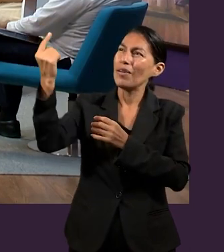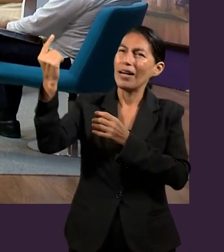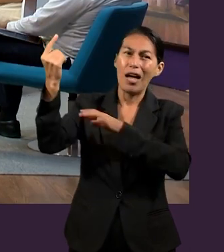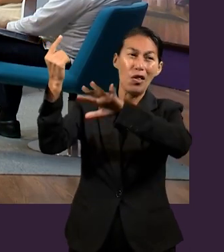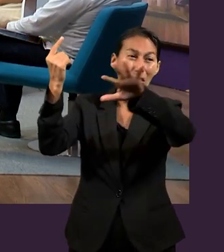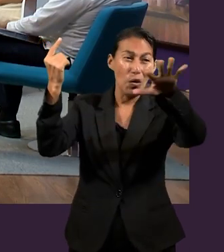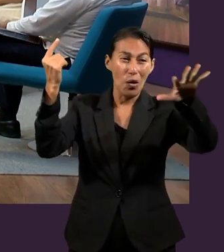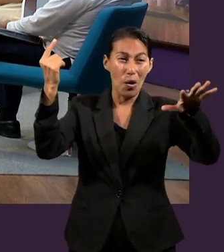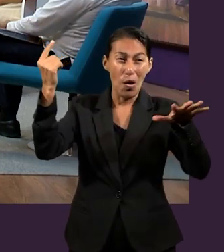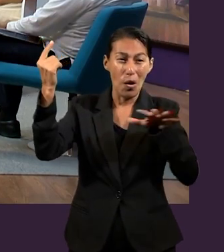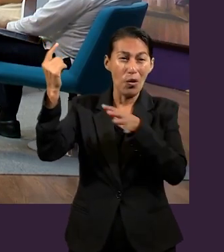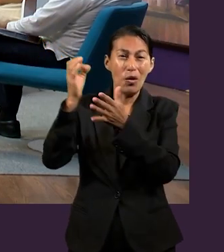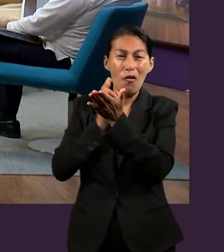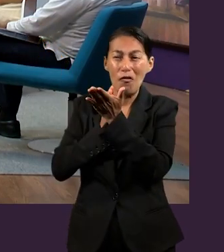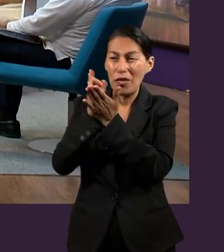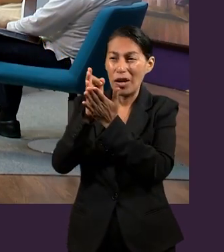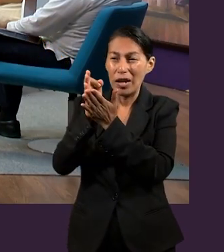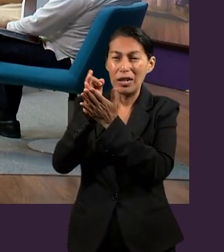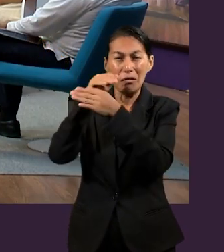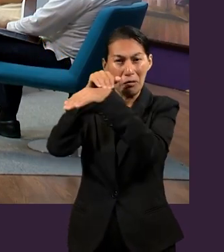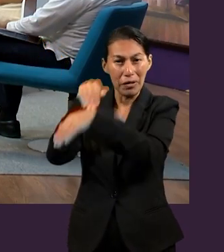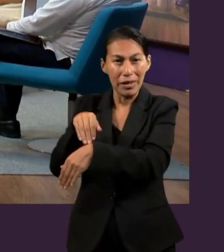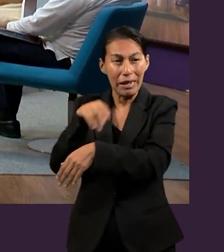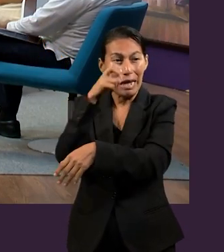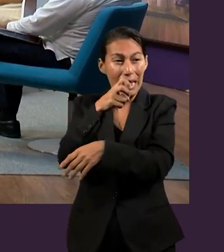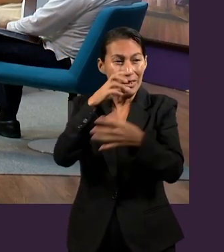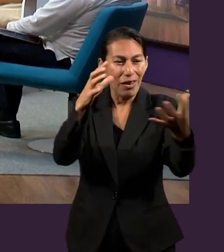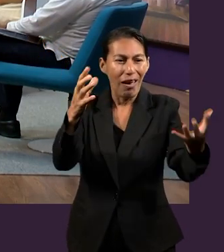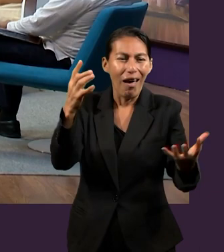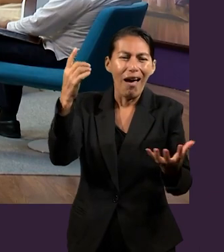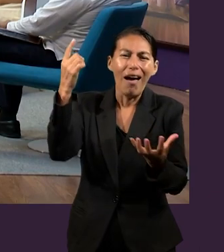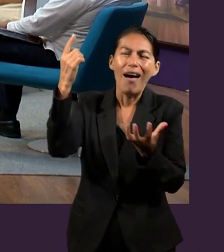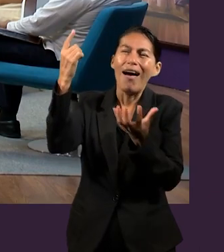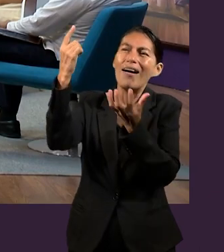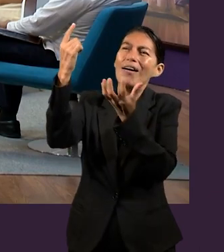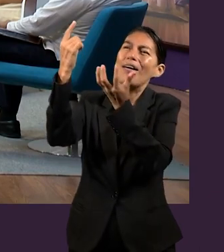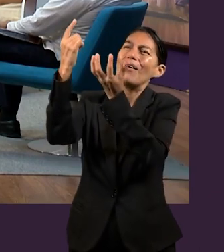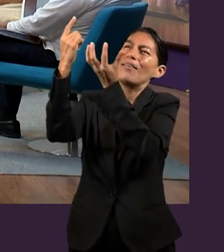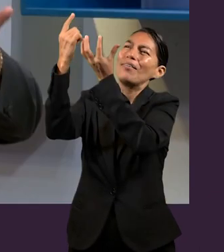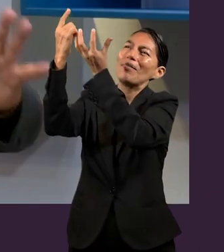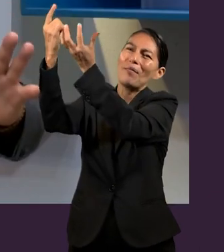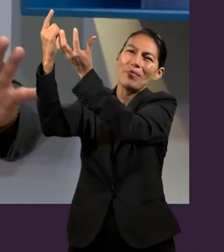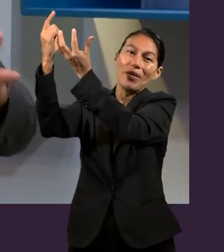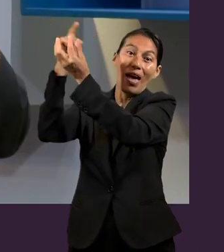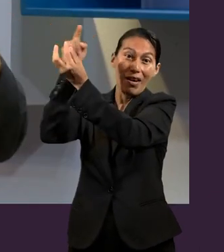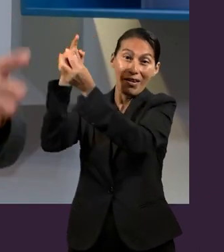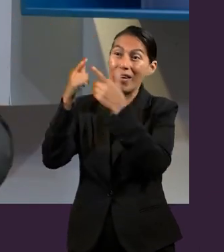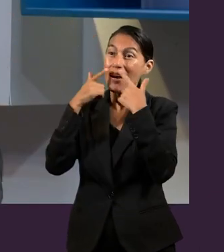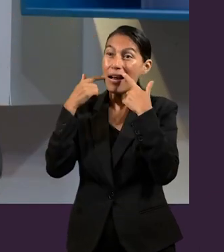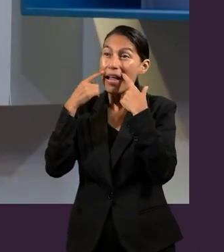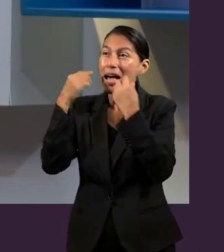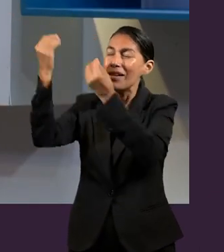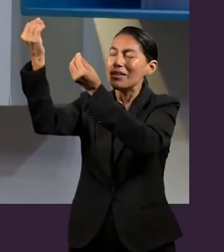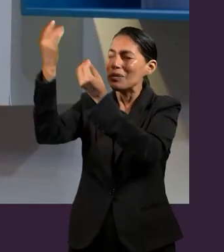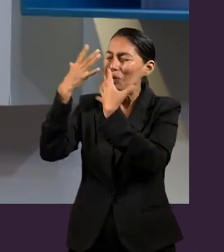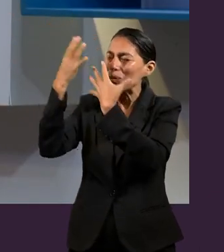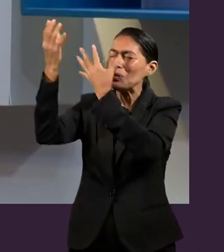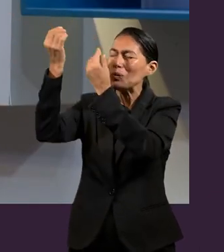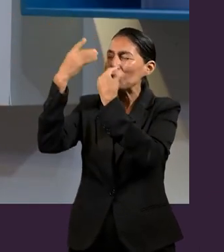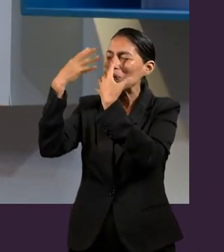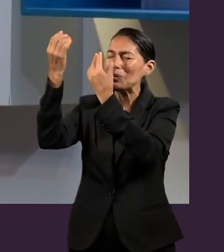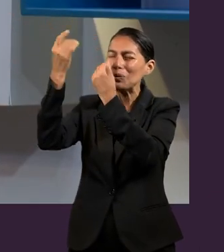mundo venidero, pues ahí vamos a seguir estudiando y disfrutando la gracia, ese amor de nuestro Señor Jesucristo